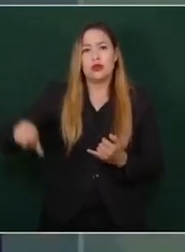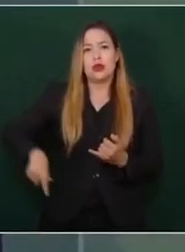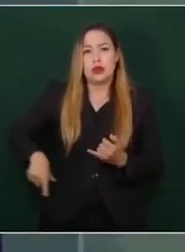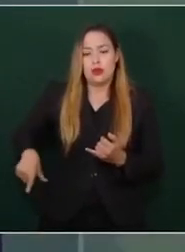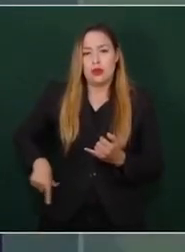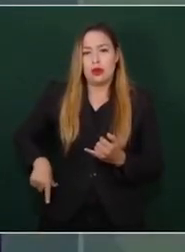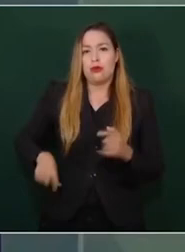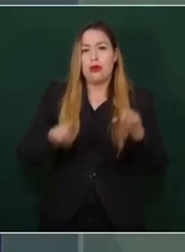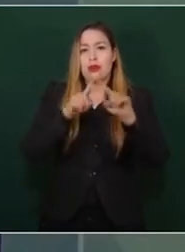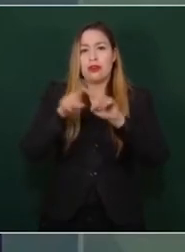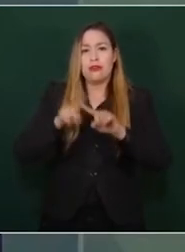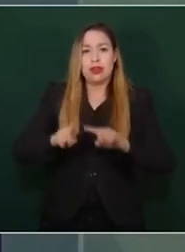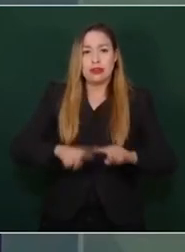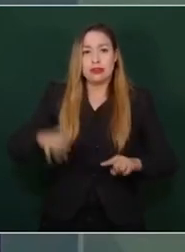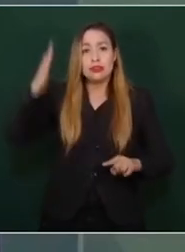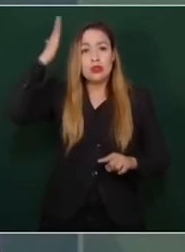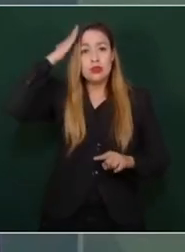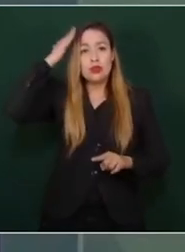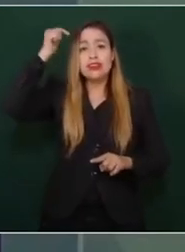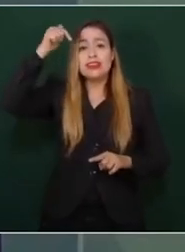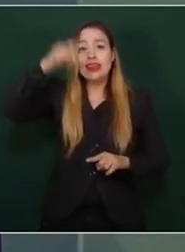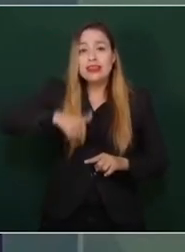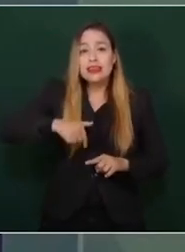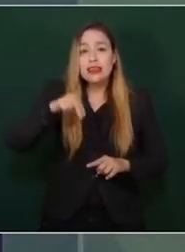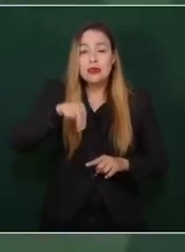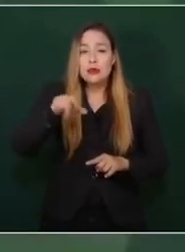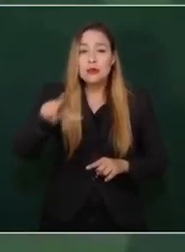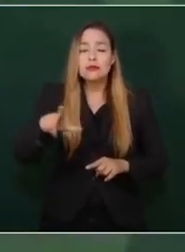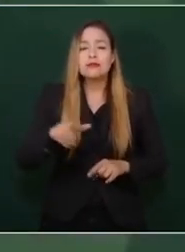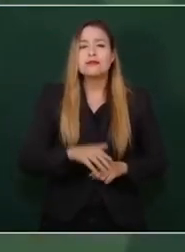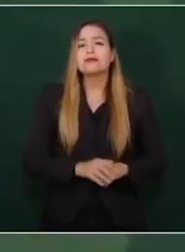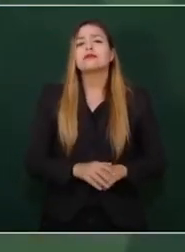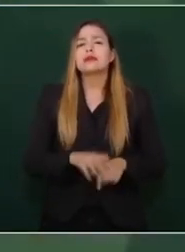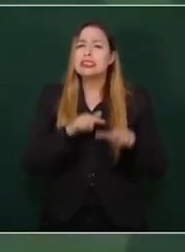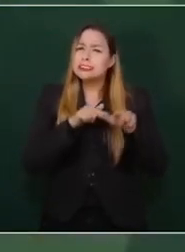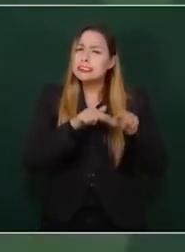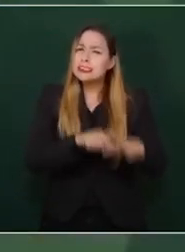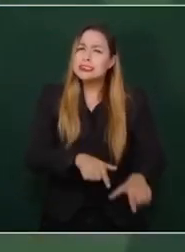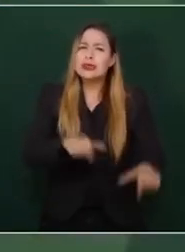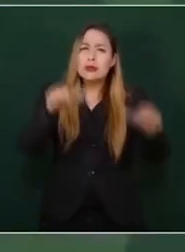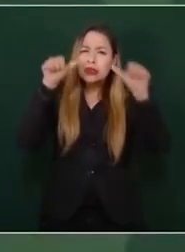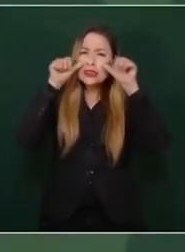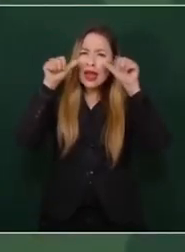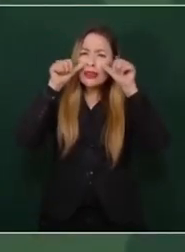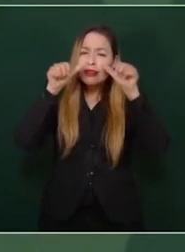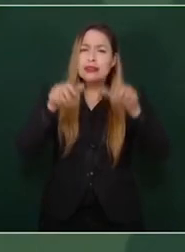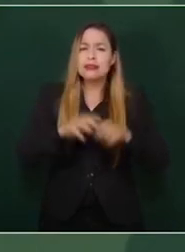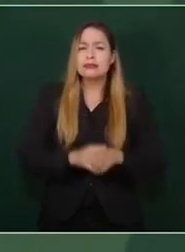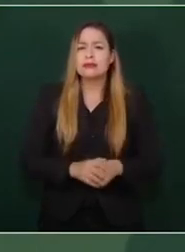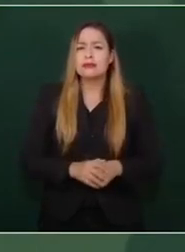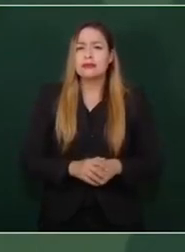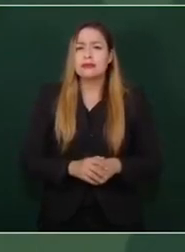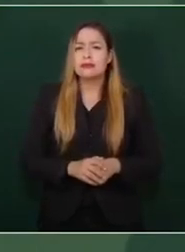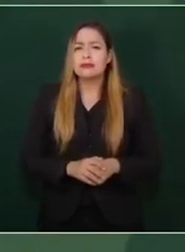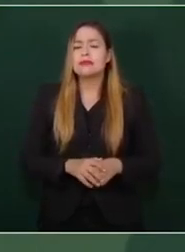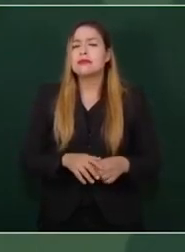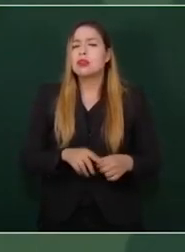León. Y vamos a estar pendientes y nos van a seguir ayudando ustedes también,